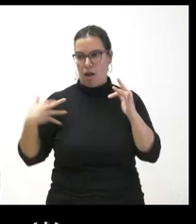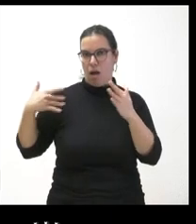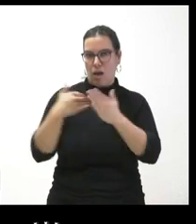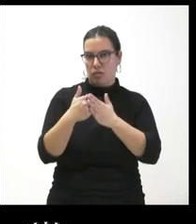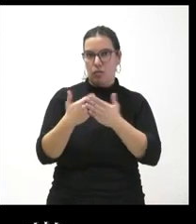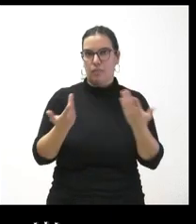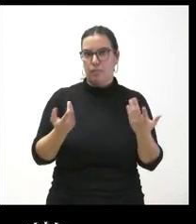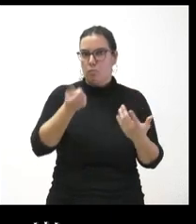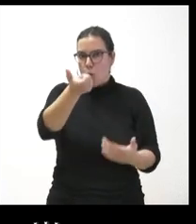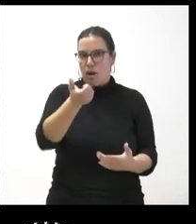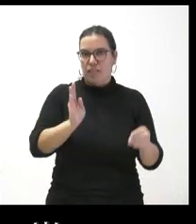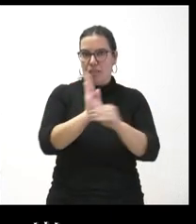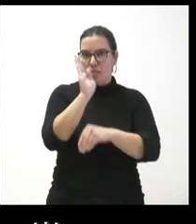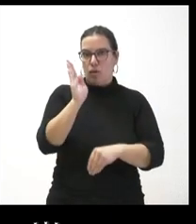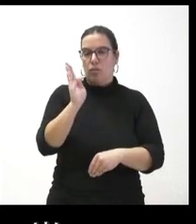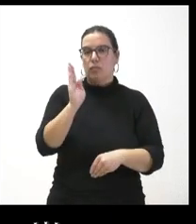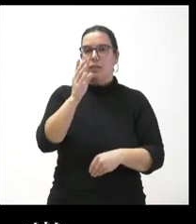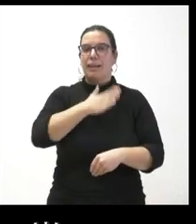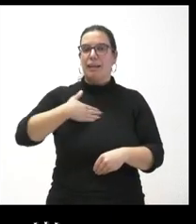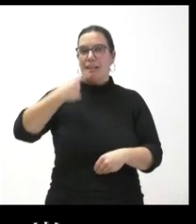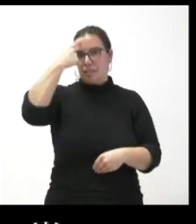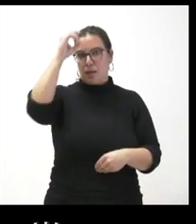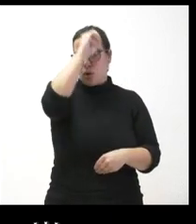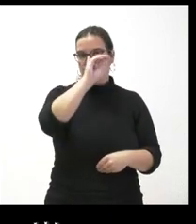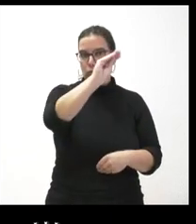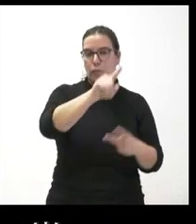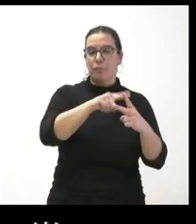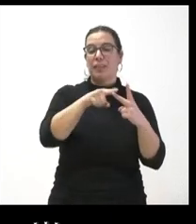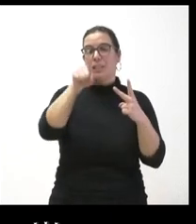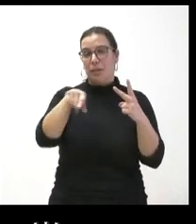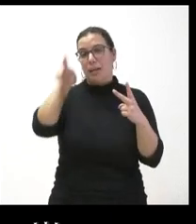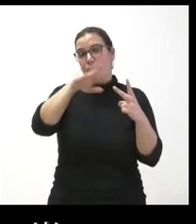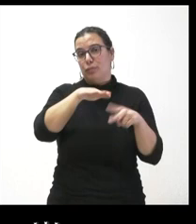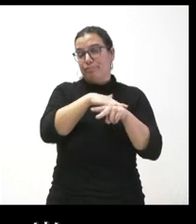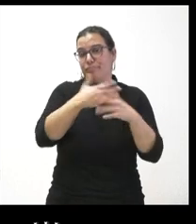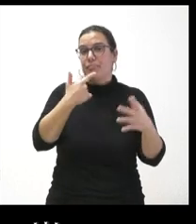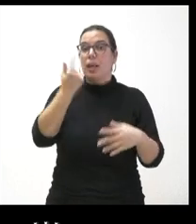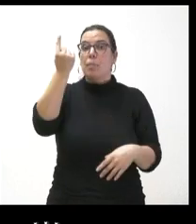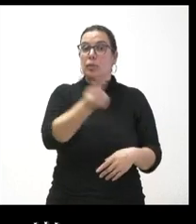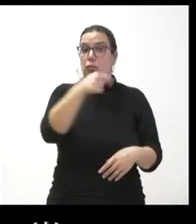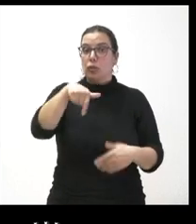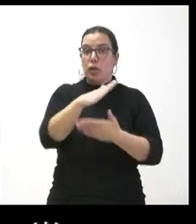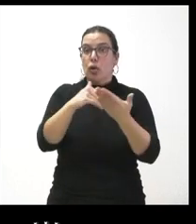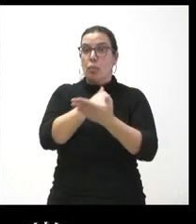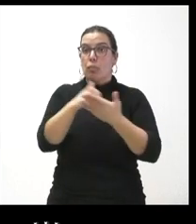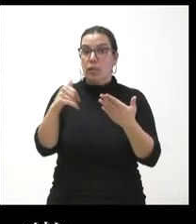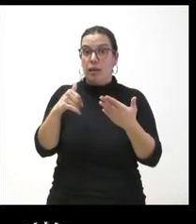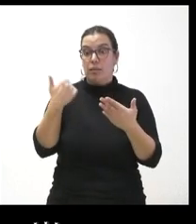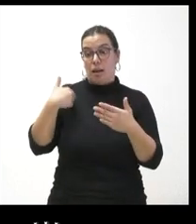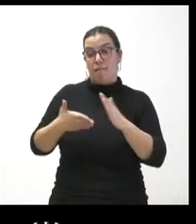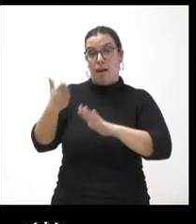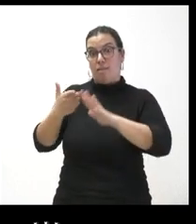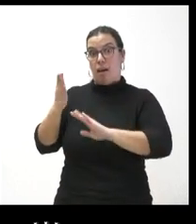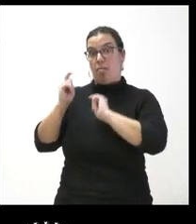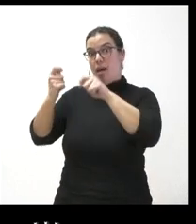me gustaría saber su opinión y también y perdón la insistencia saber en qué estado se encuentran los presupuestos de la comunidad ahora que está tan cerca ese acuerdo de